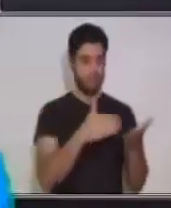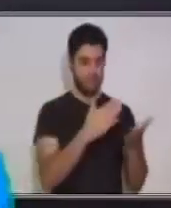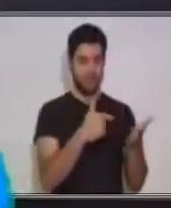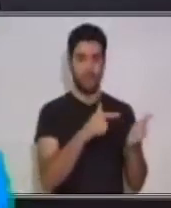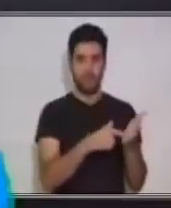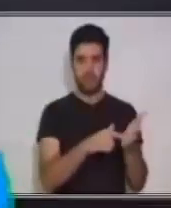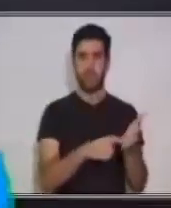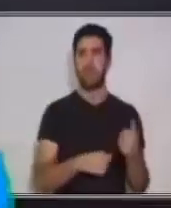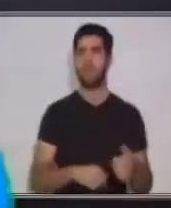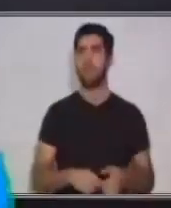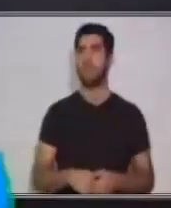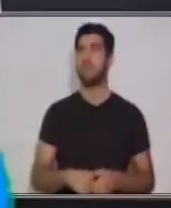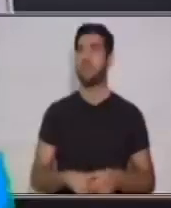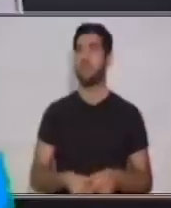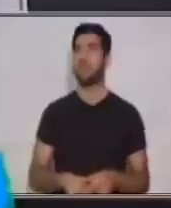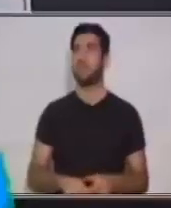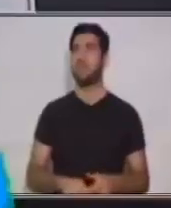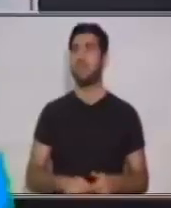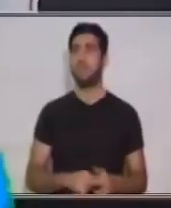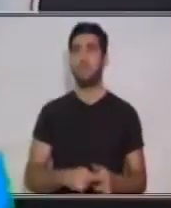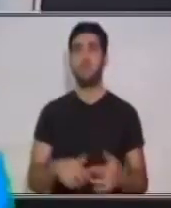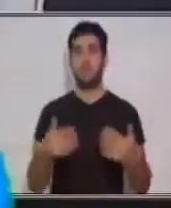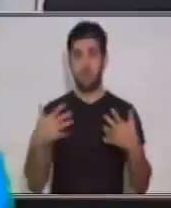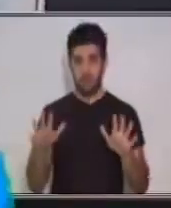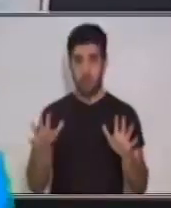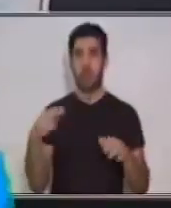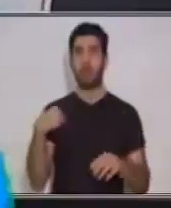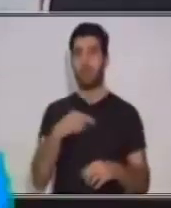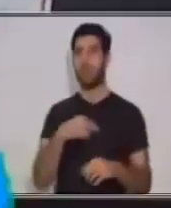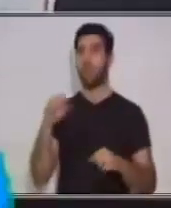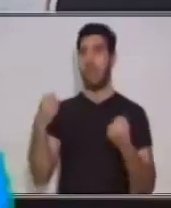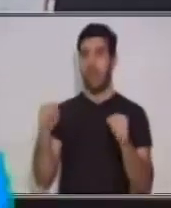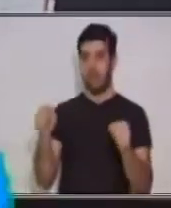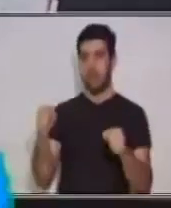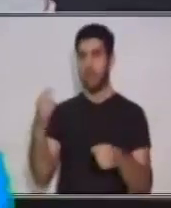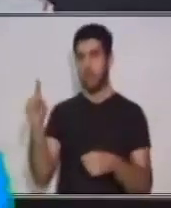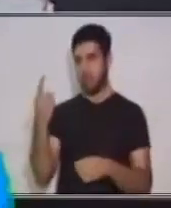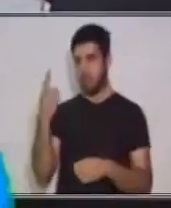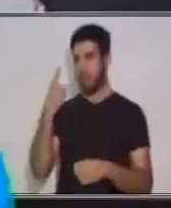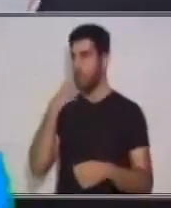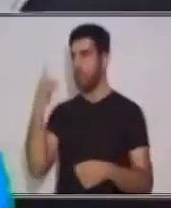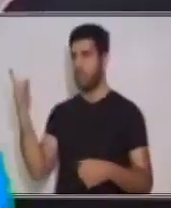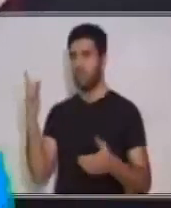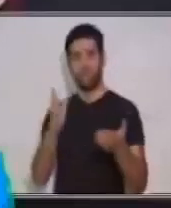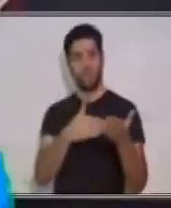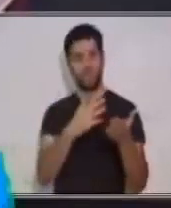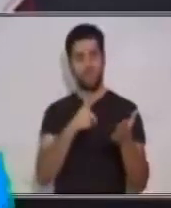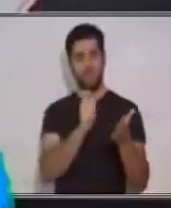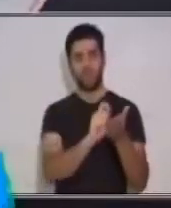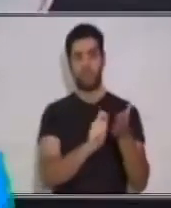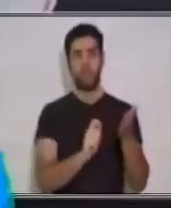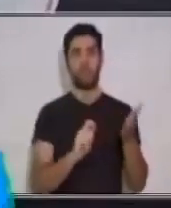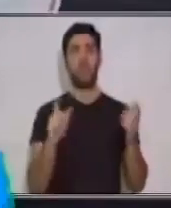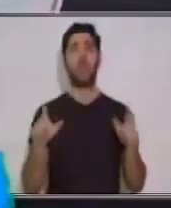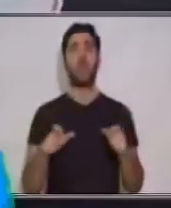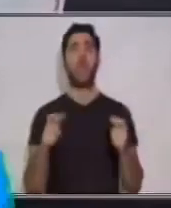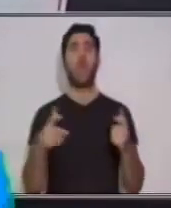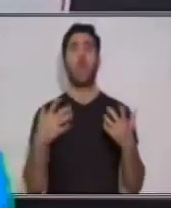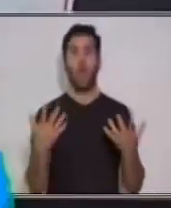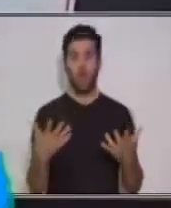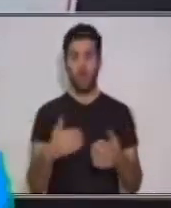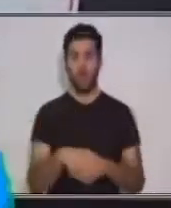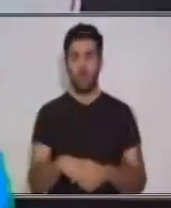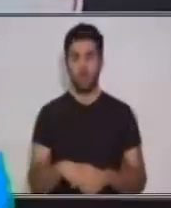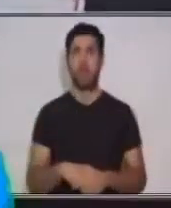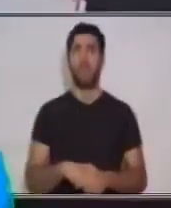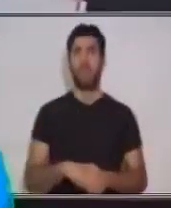ya lo hayas encontrado. Y vamos a trabajar la primera parte de esta sesión. ¿Cómo la vamos a trabajar? En nuestra sesión